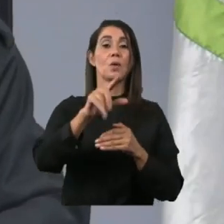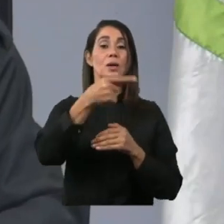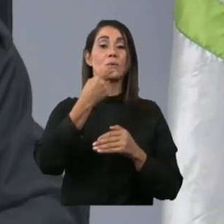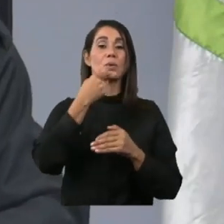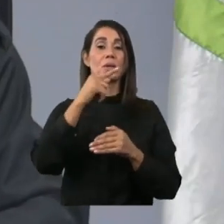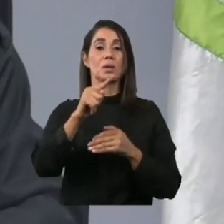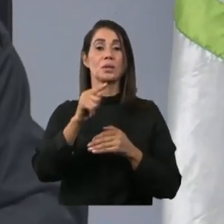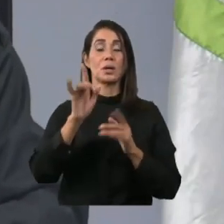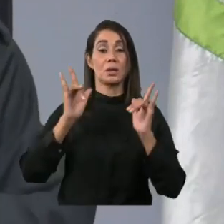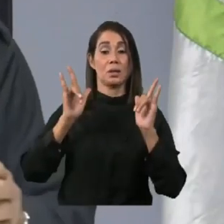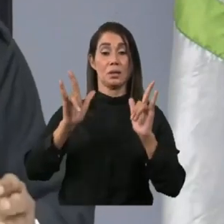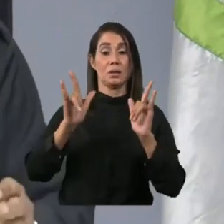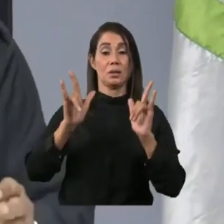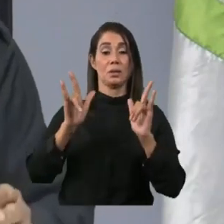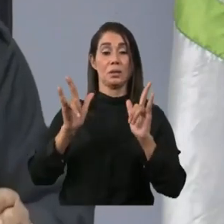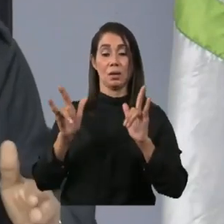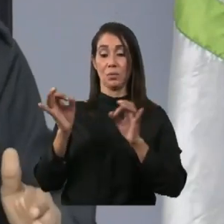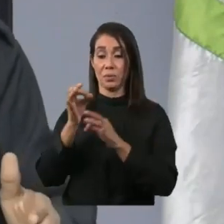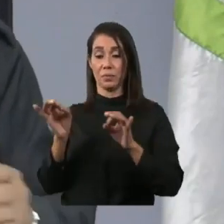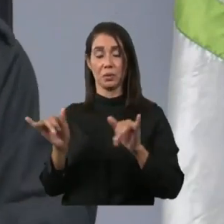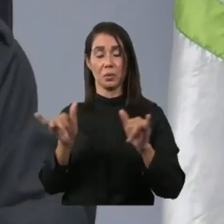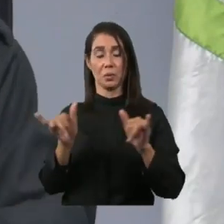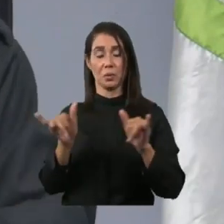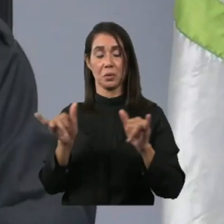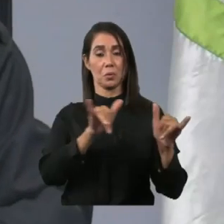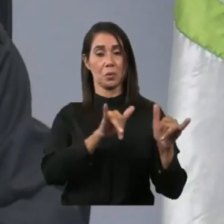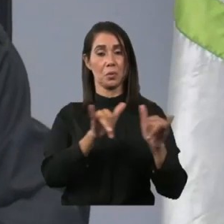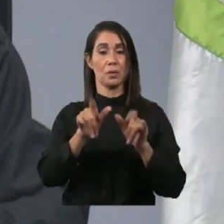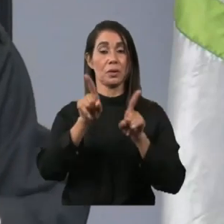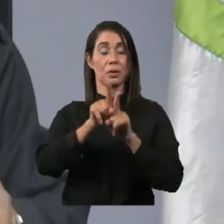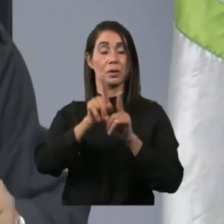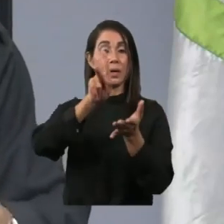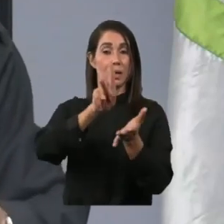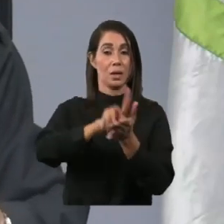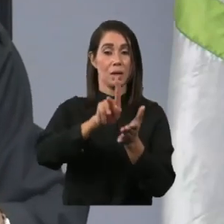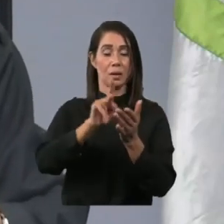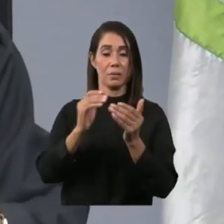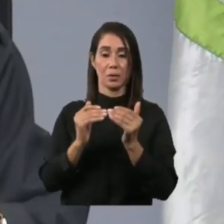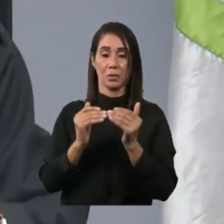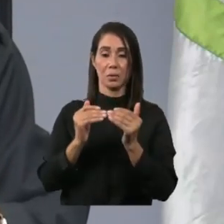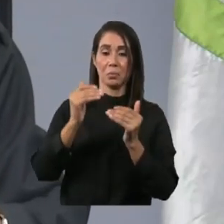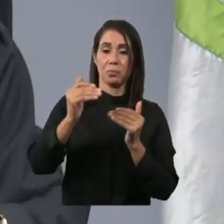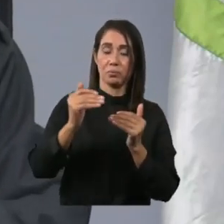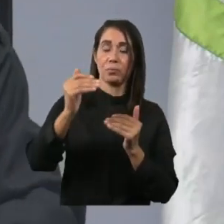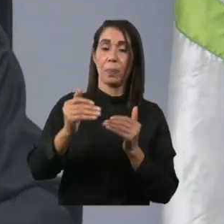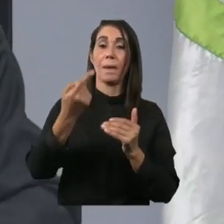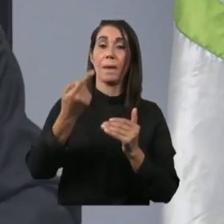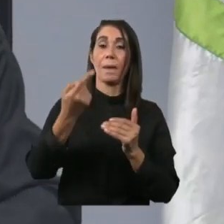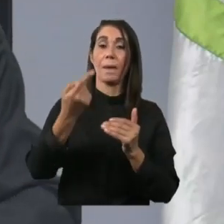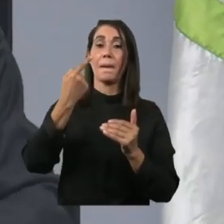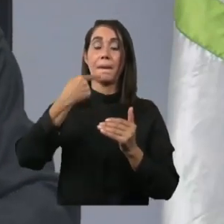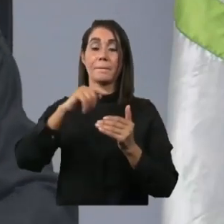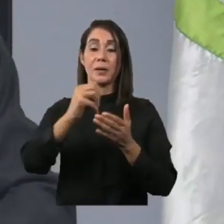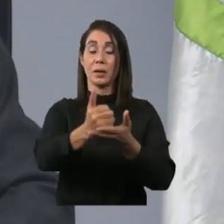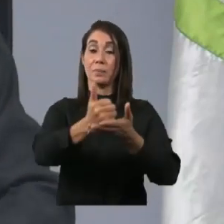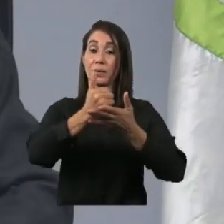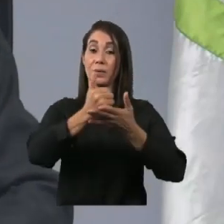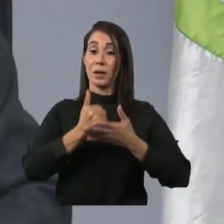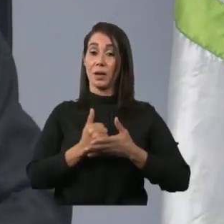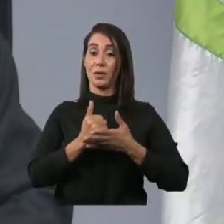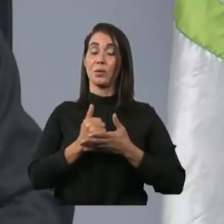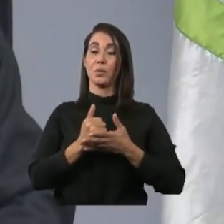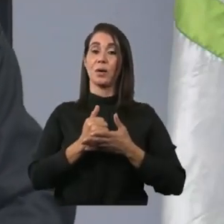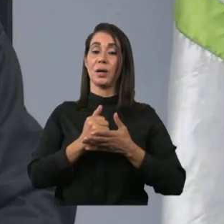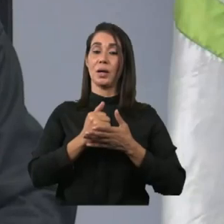de Santiago y el de La Vega que también va en camino con fines de dar respuesta a esta